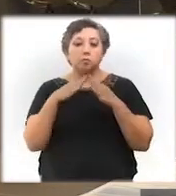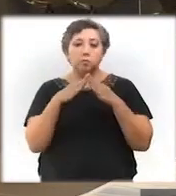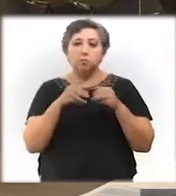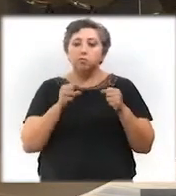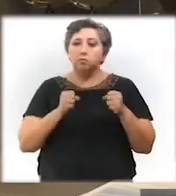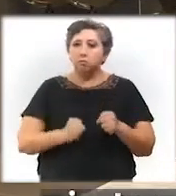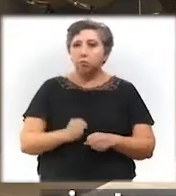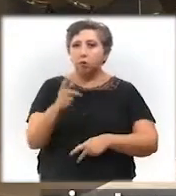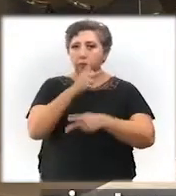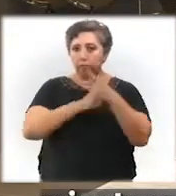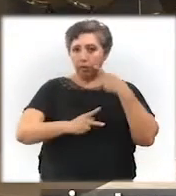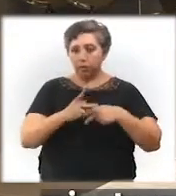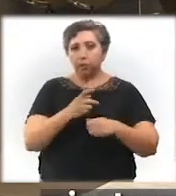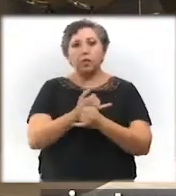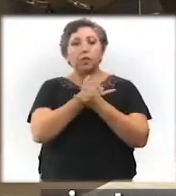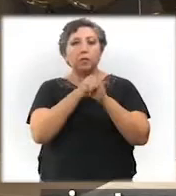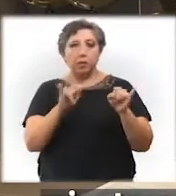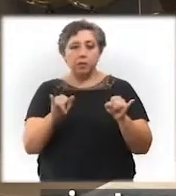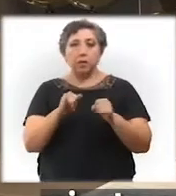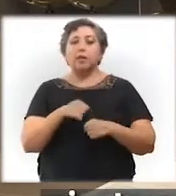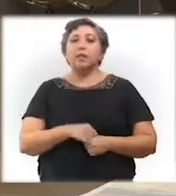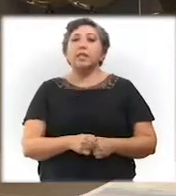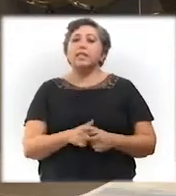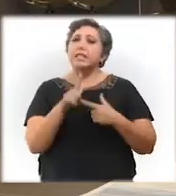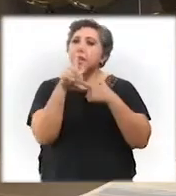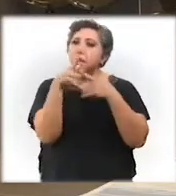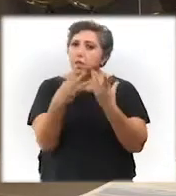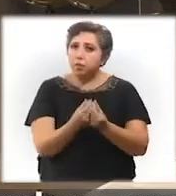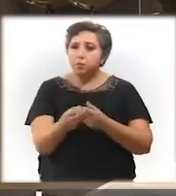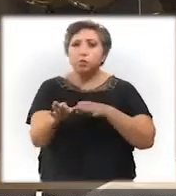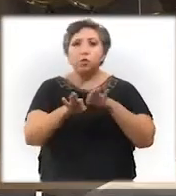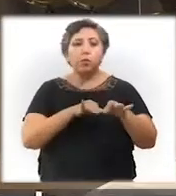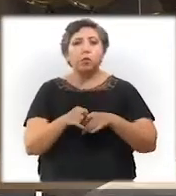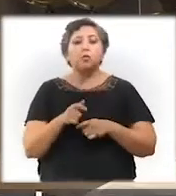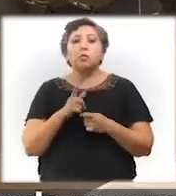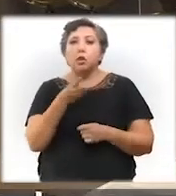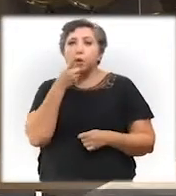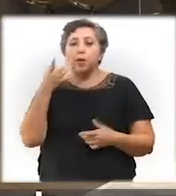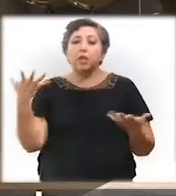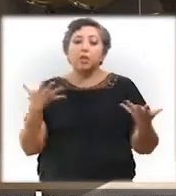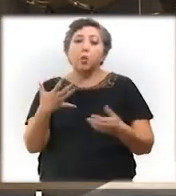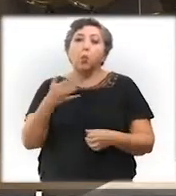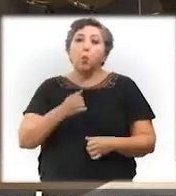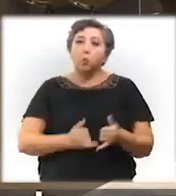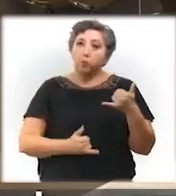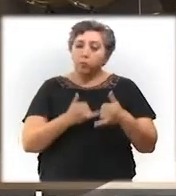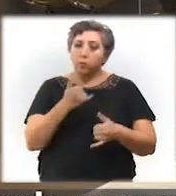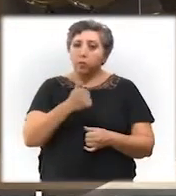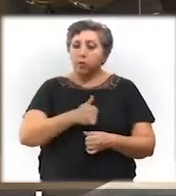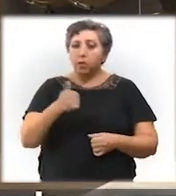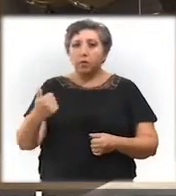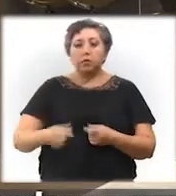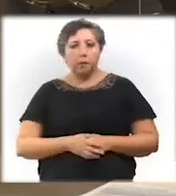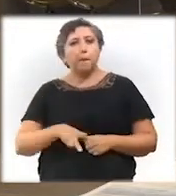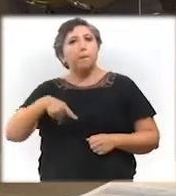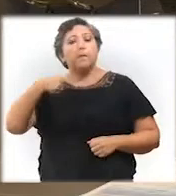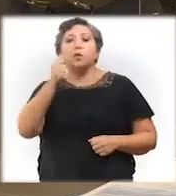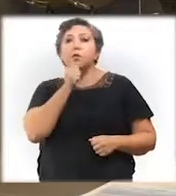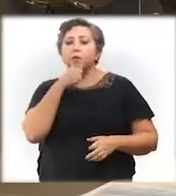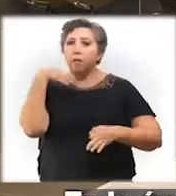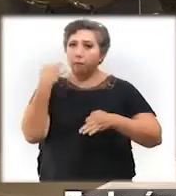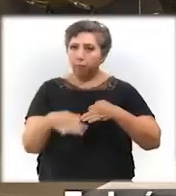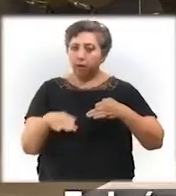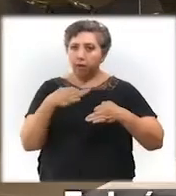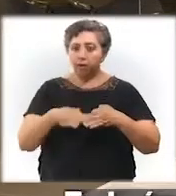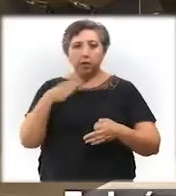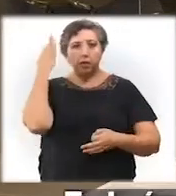Indeperdizarse. Mientras, seguimos trabajando sin descanso por hacer justicia cada vez que se violan los derechos de las personas. Pero todavía